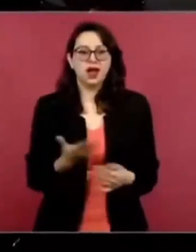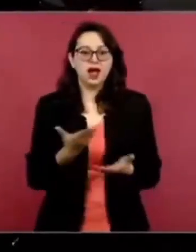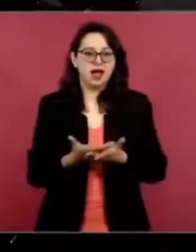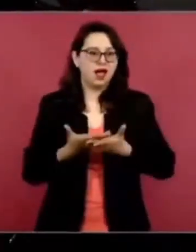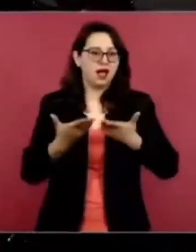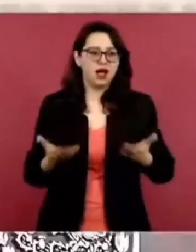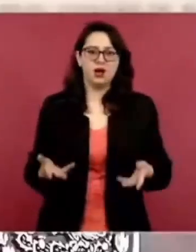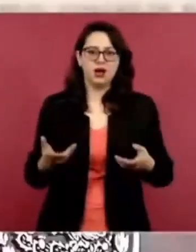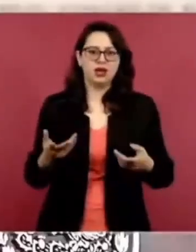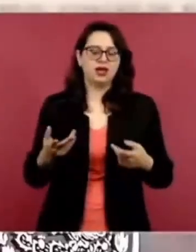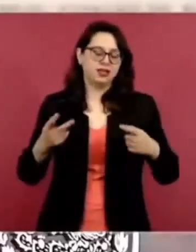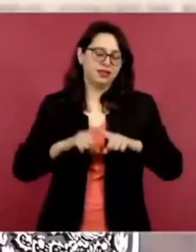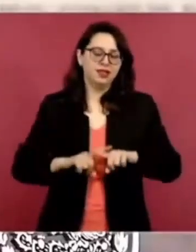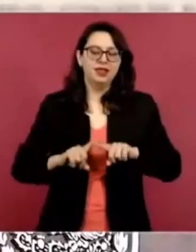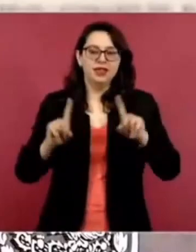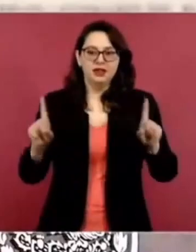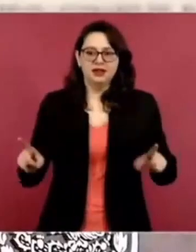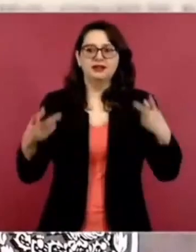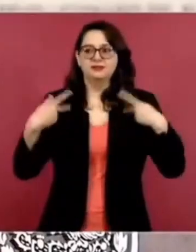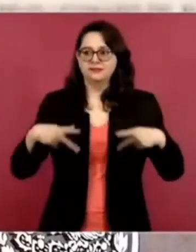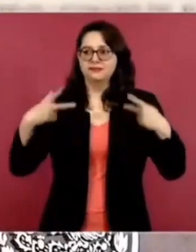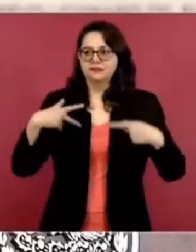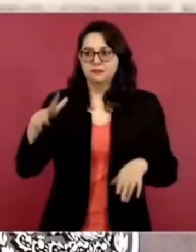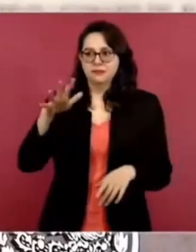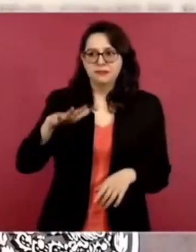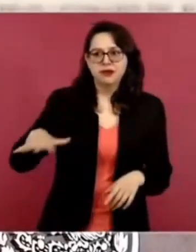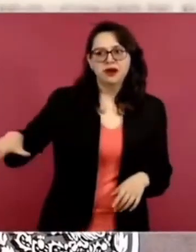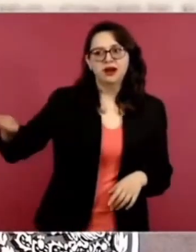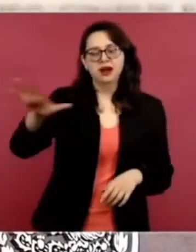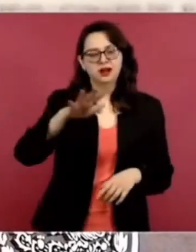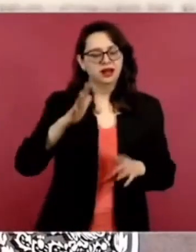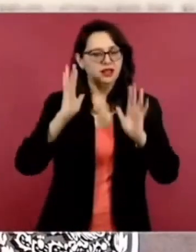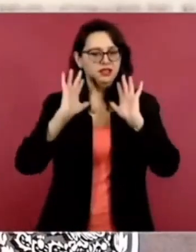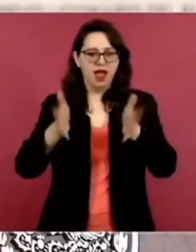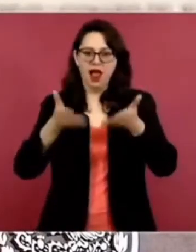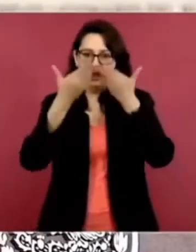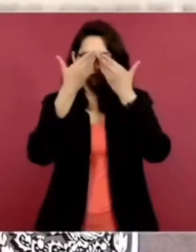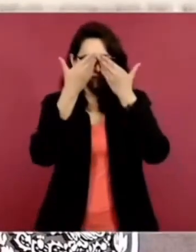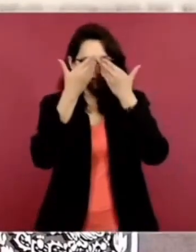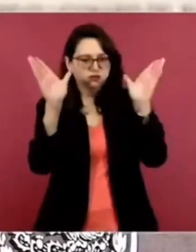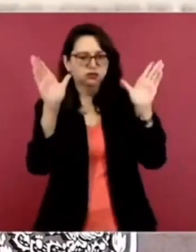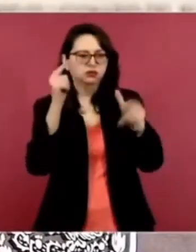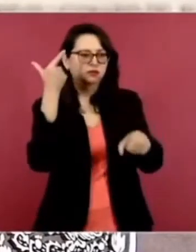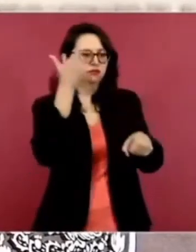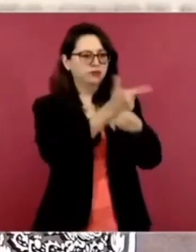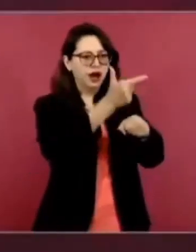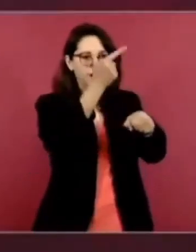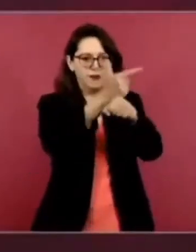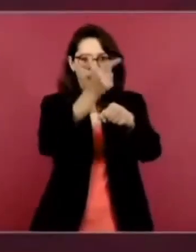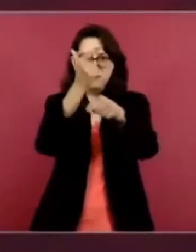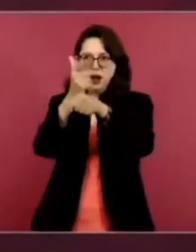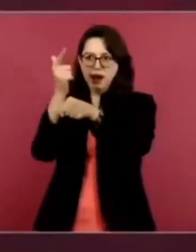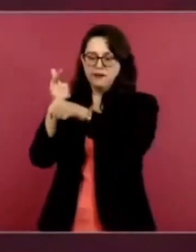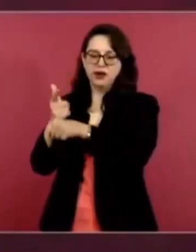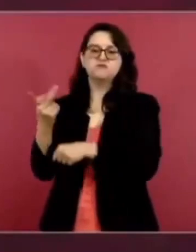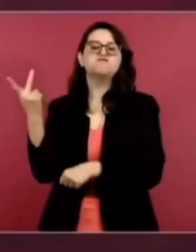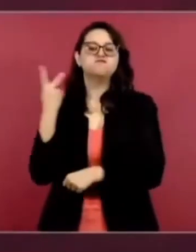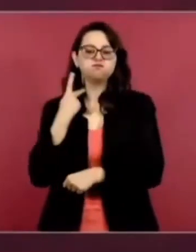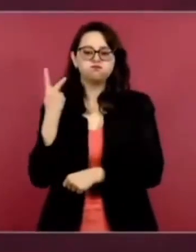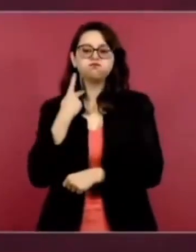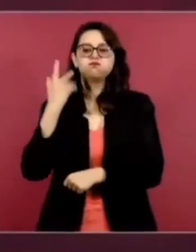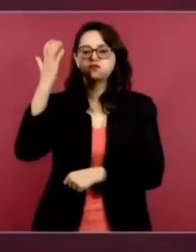Como siempre lo he dicho, es un pueblo muy politizado, el pueblo de México. Es de los más politizados del mundo.